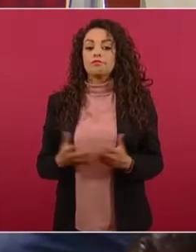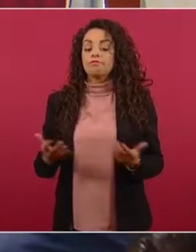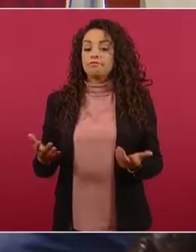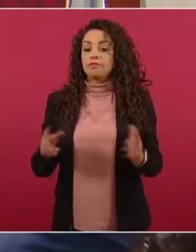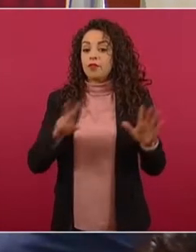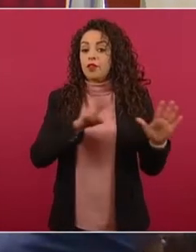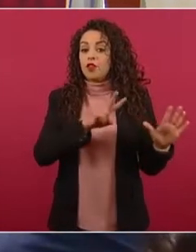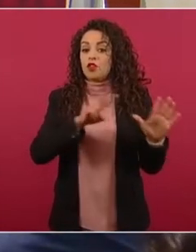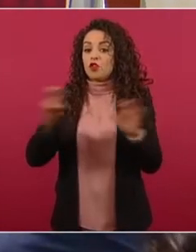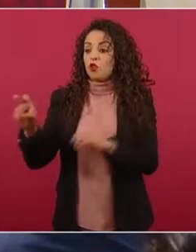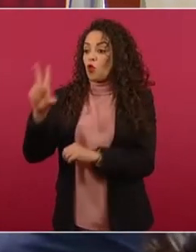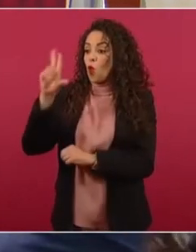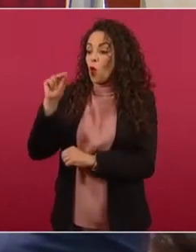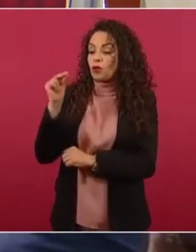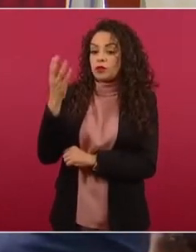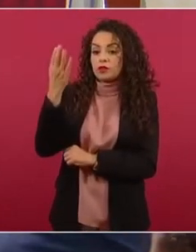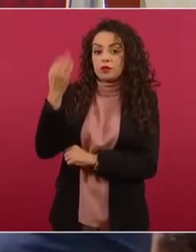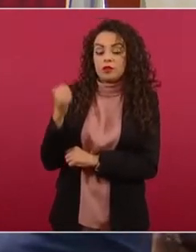289,